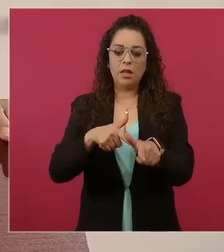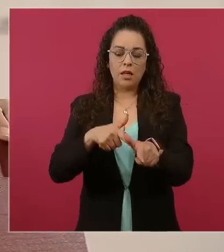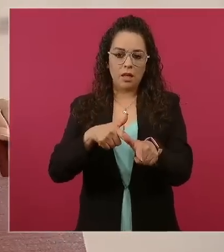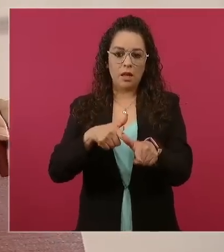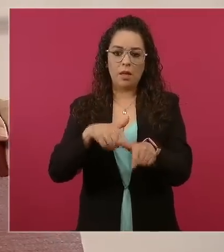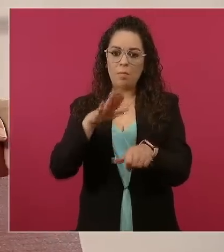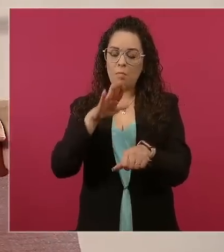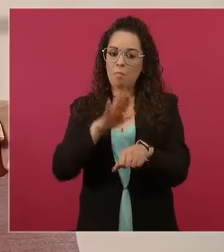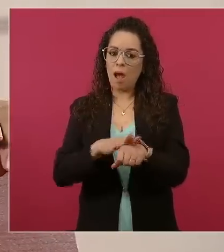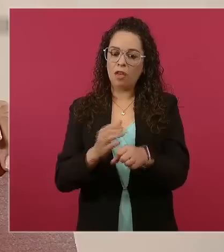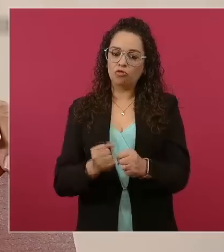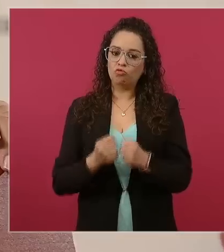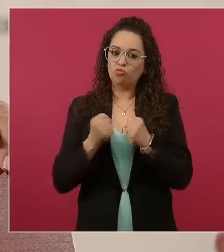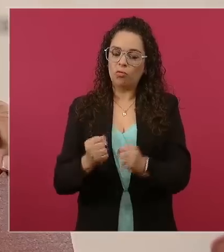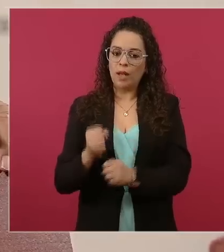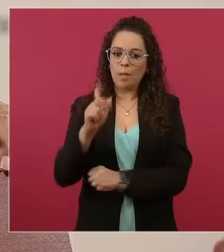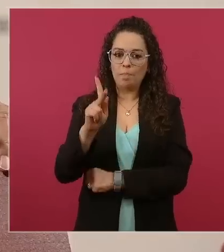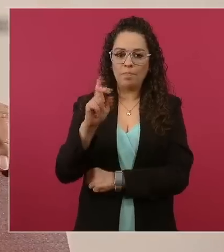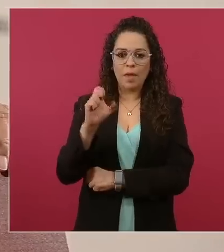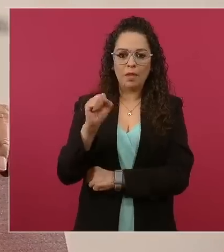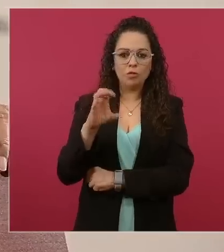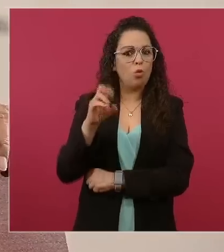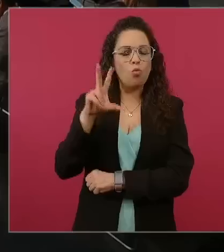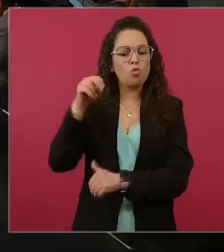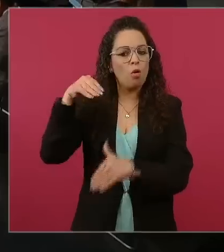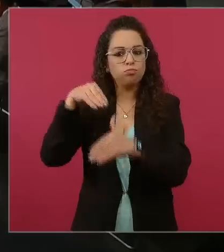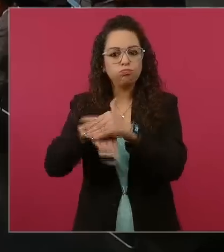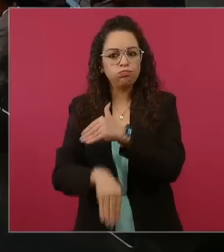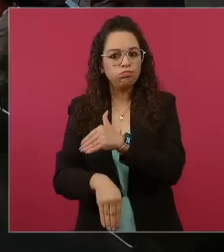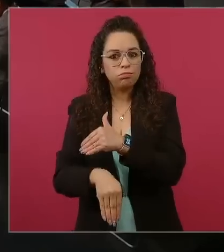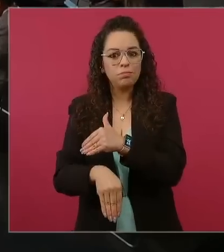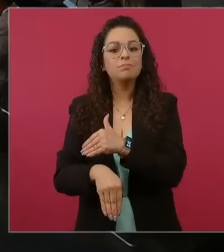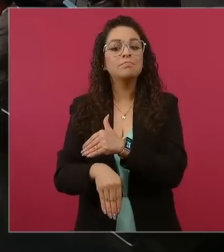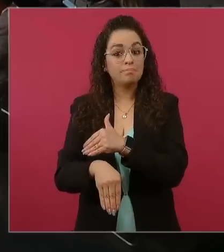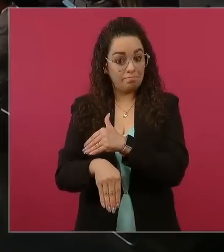es un fenómeno.